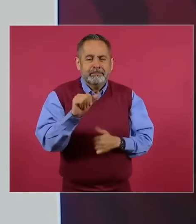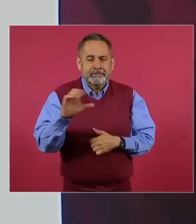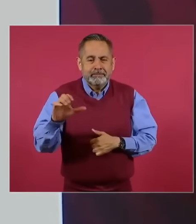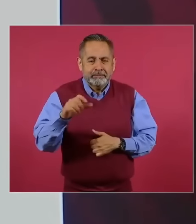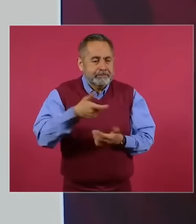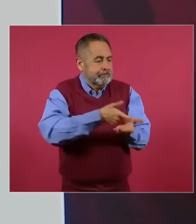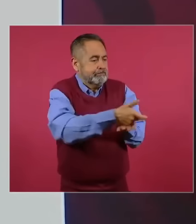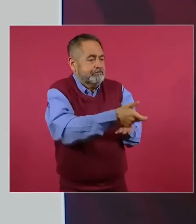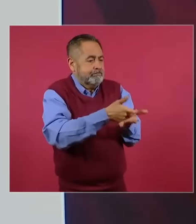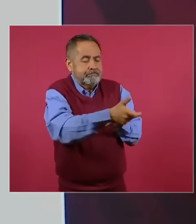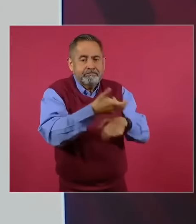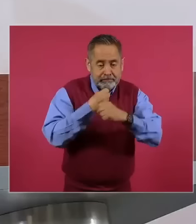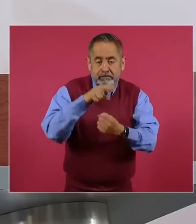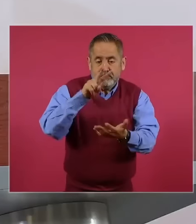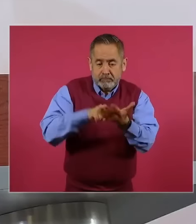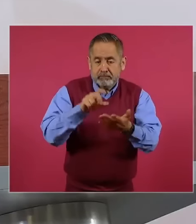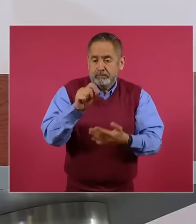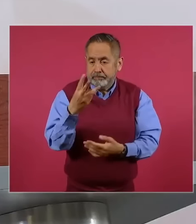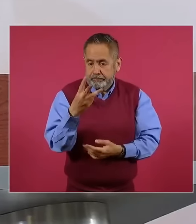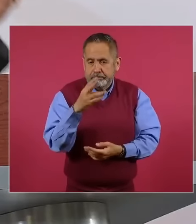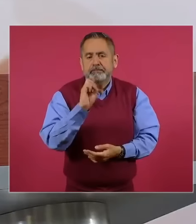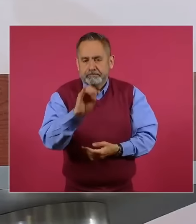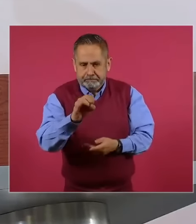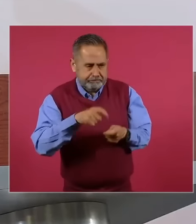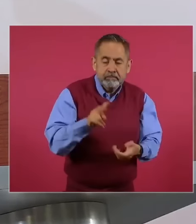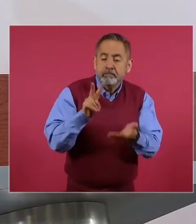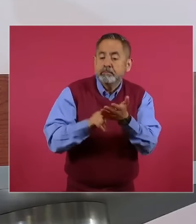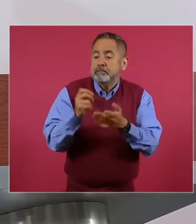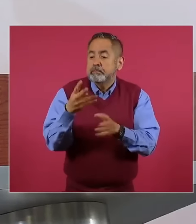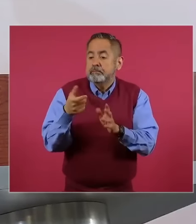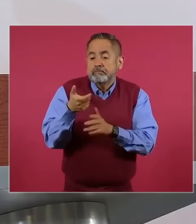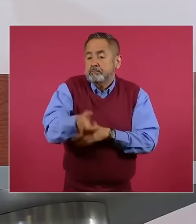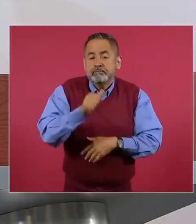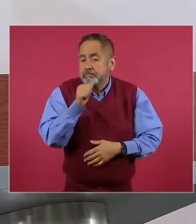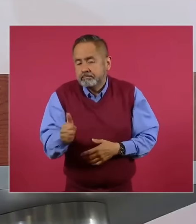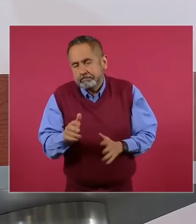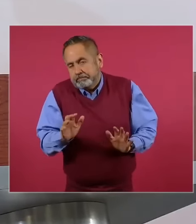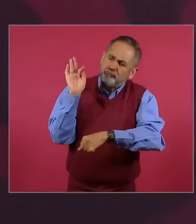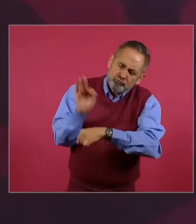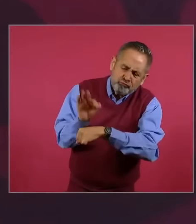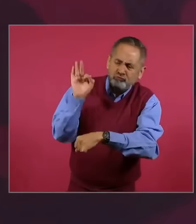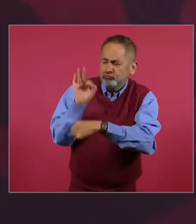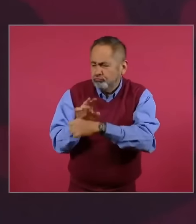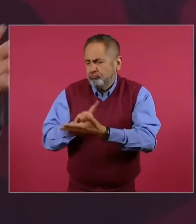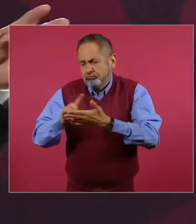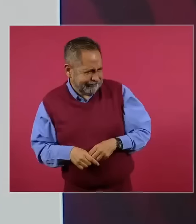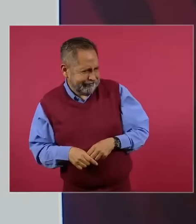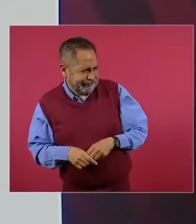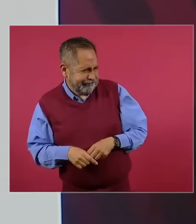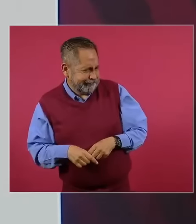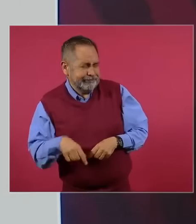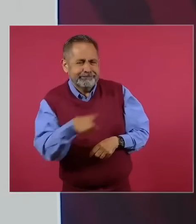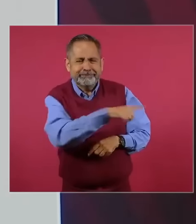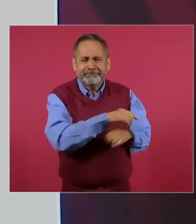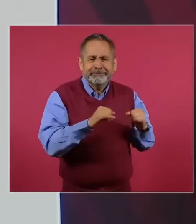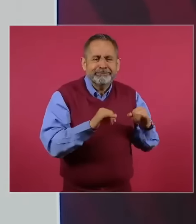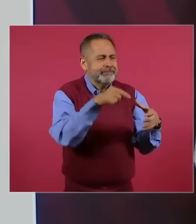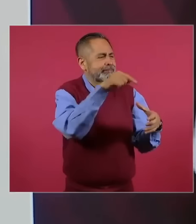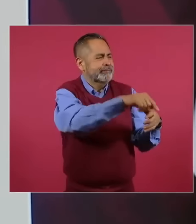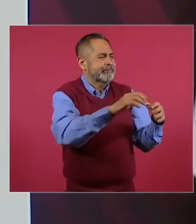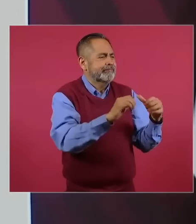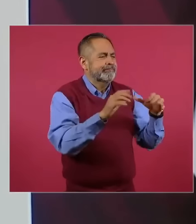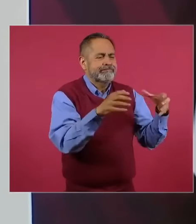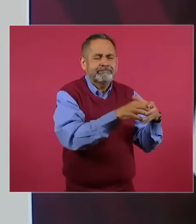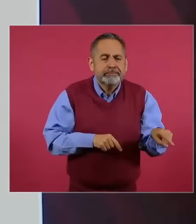supuestamente defensoras de derechos humanos y en contra de la corrupción, instituciones organizaciones